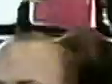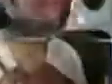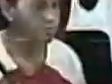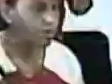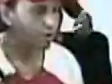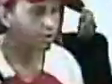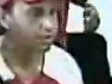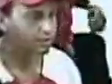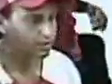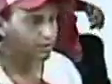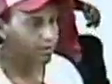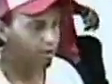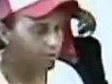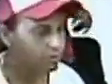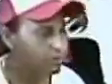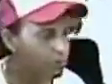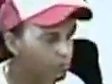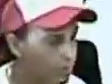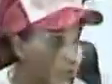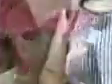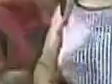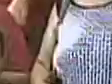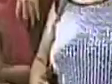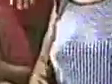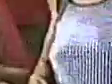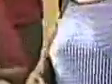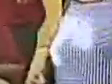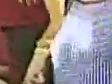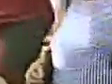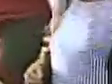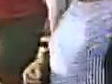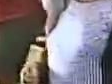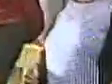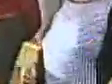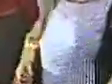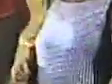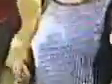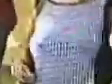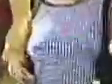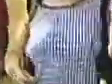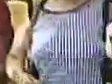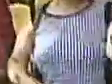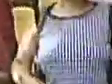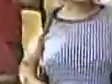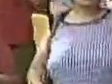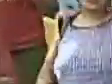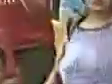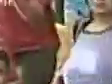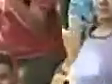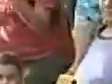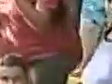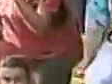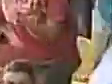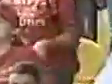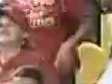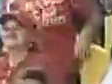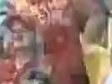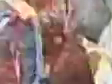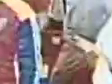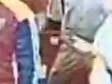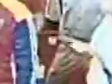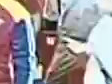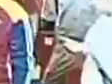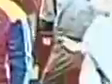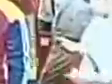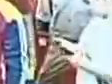No voy a dar mi brazo a torcer, yo sé que tú me quieres y